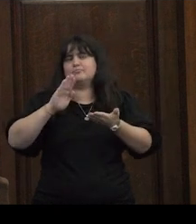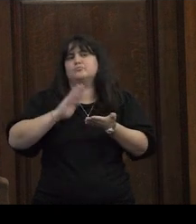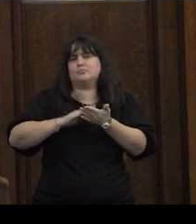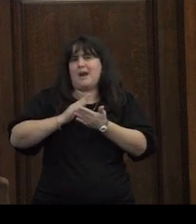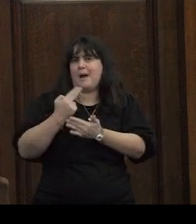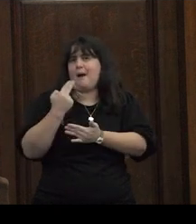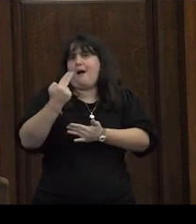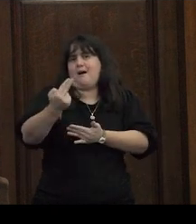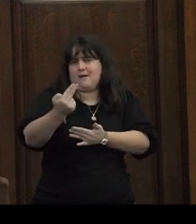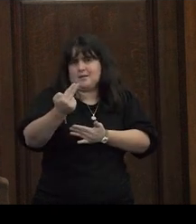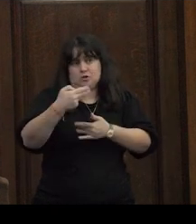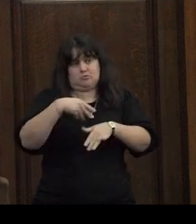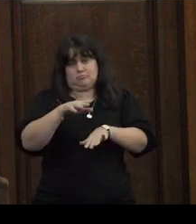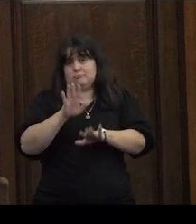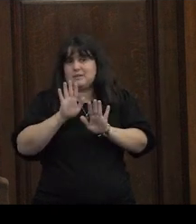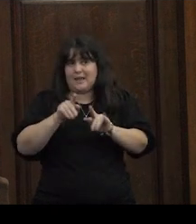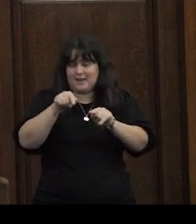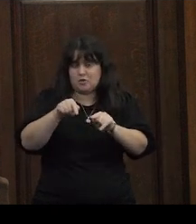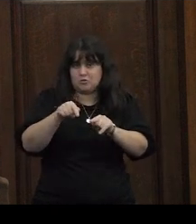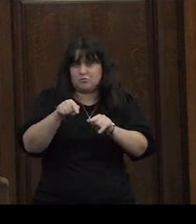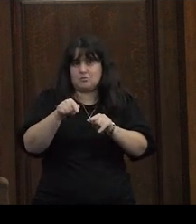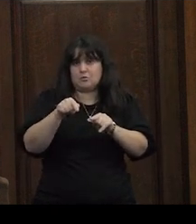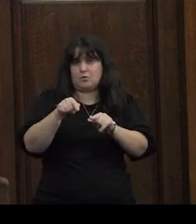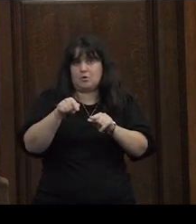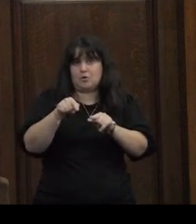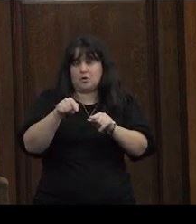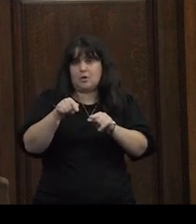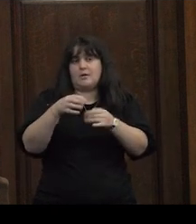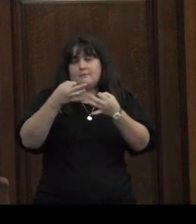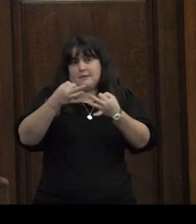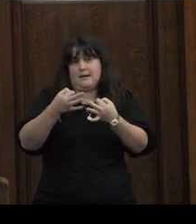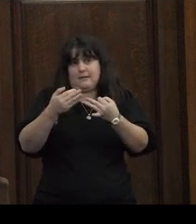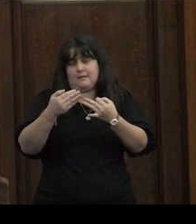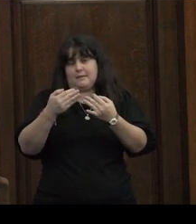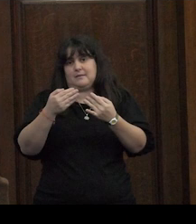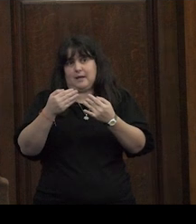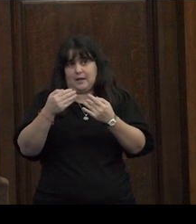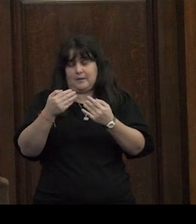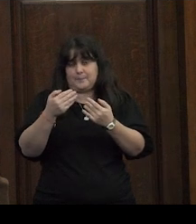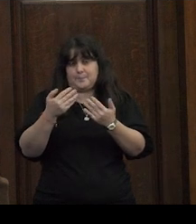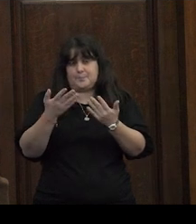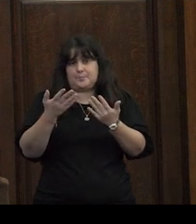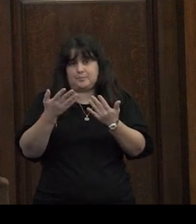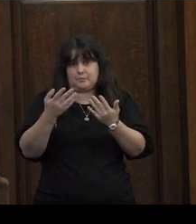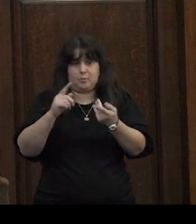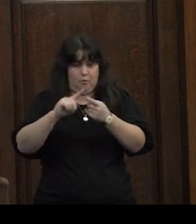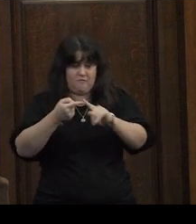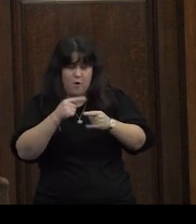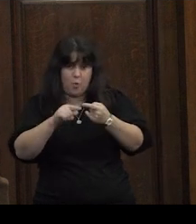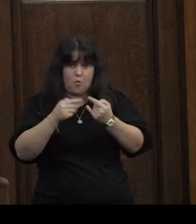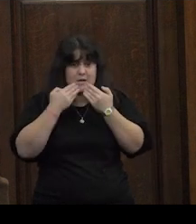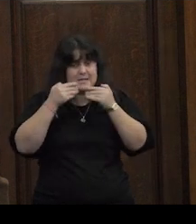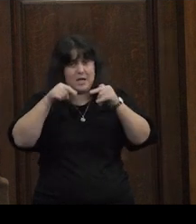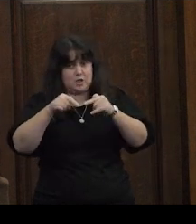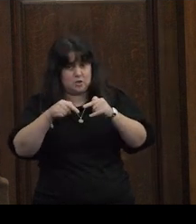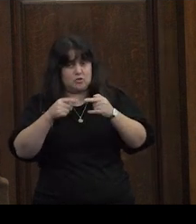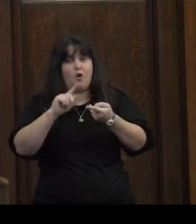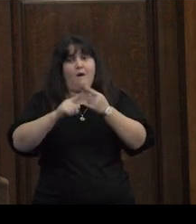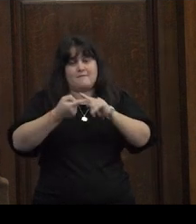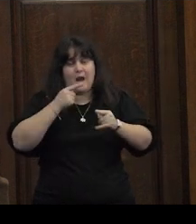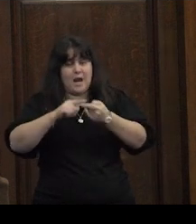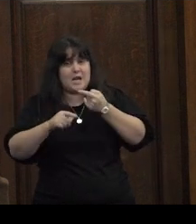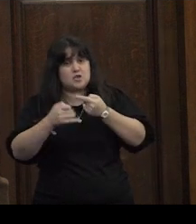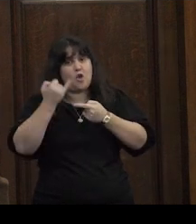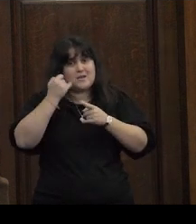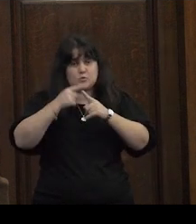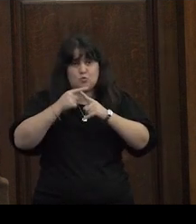consentimiento y lo tomo porque es un punto que va a marcar las vinculaciones sexoafectivas en